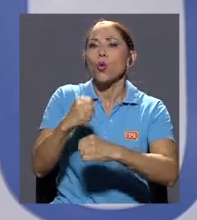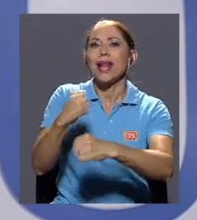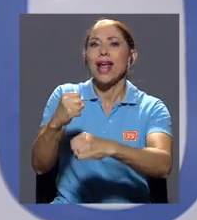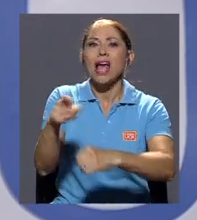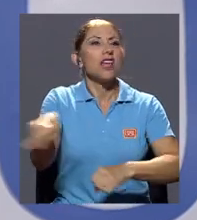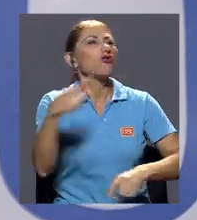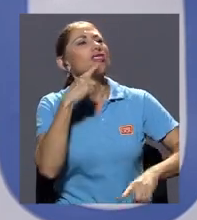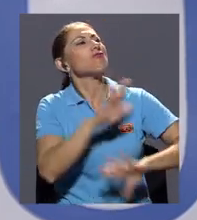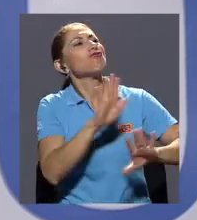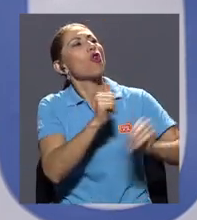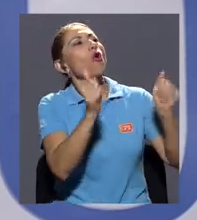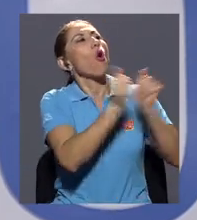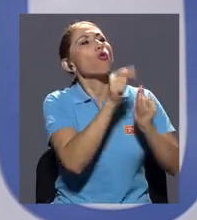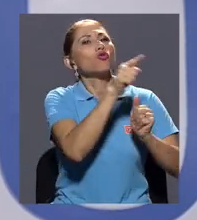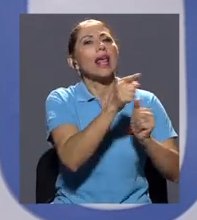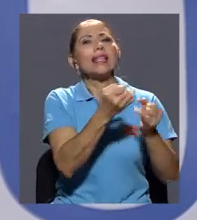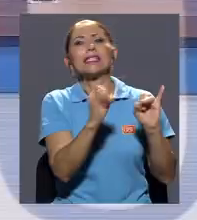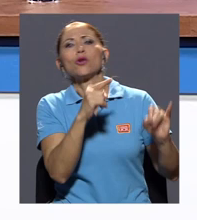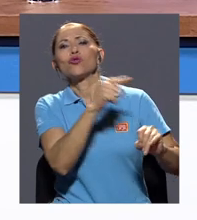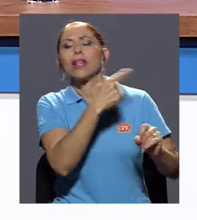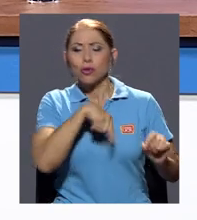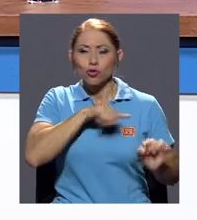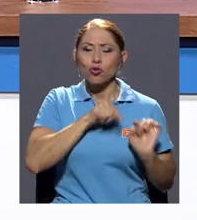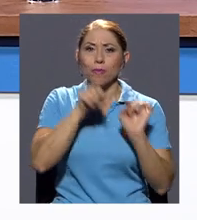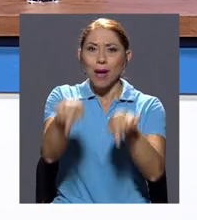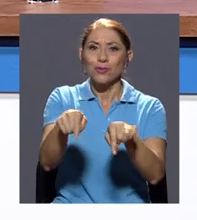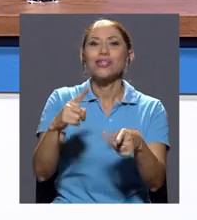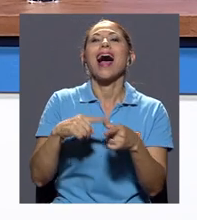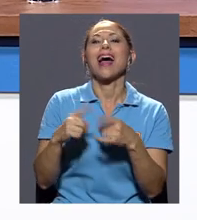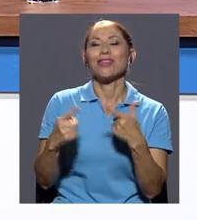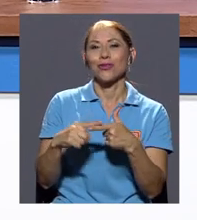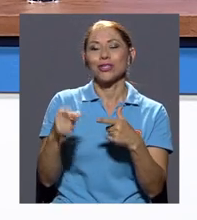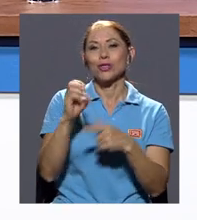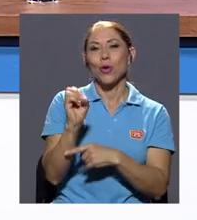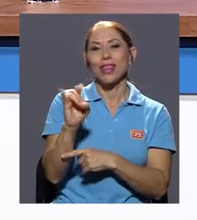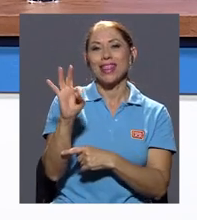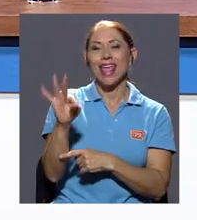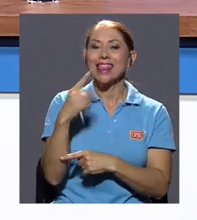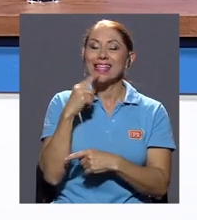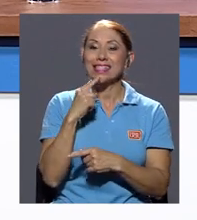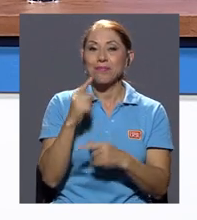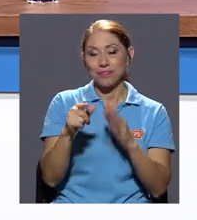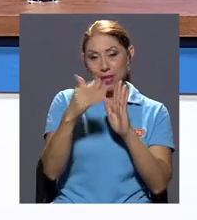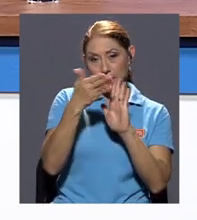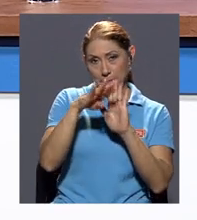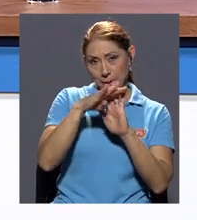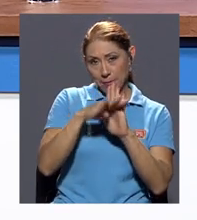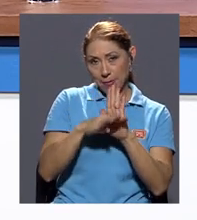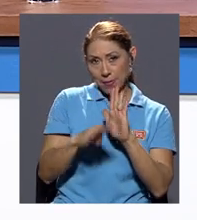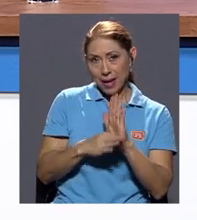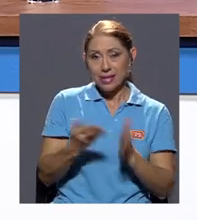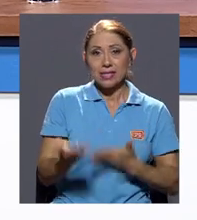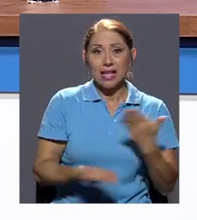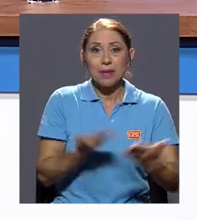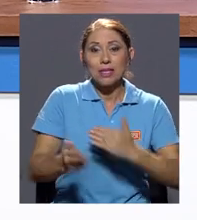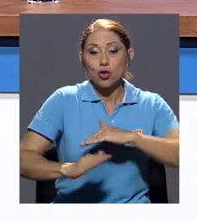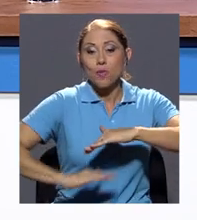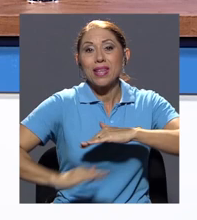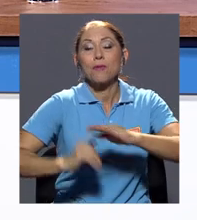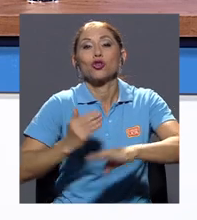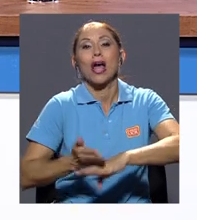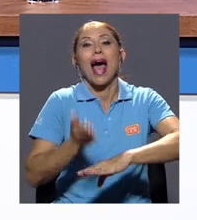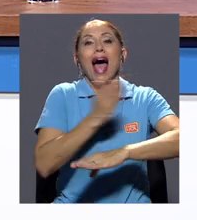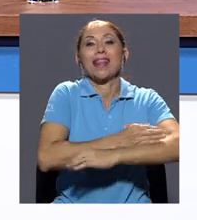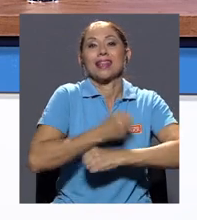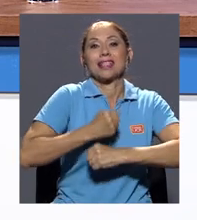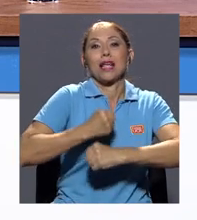ensayó la otra posibilidad de la OIT, que era establecer una serie de servicios mínimos antes de ir a la huelga, tutelados por un